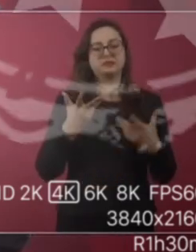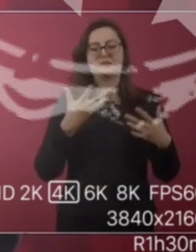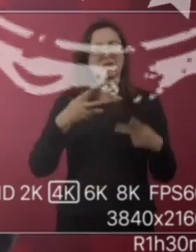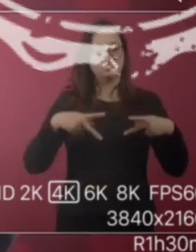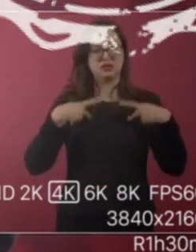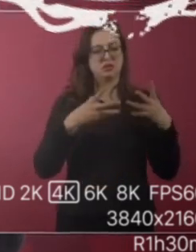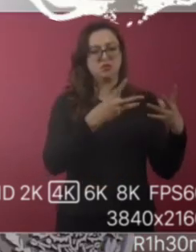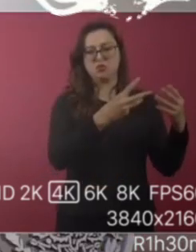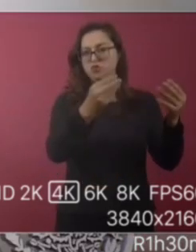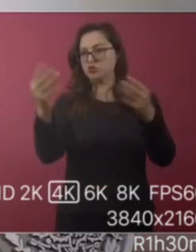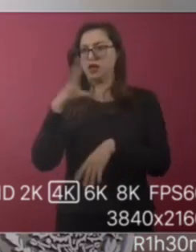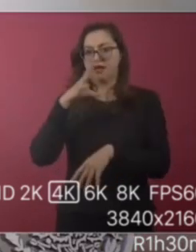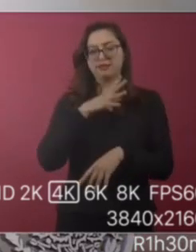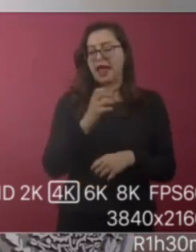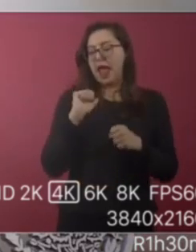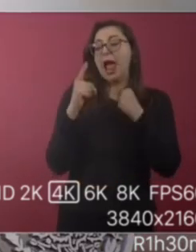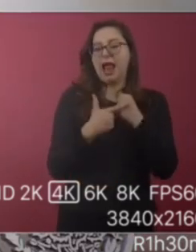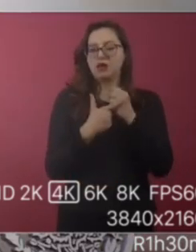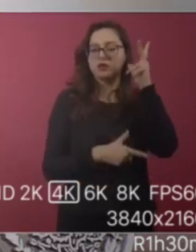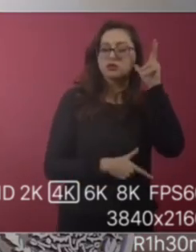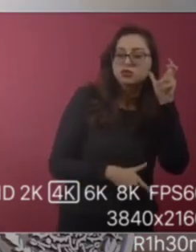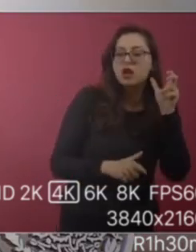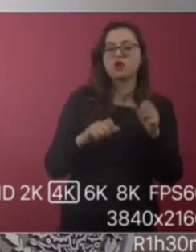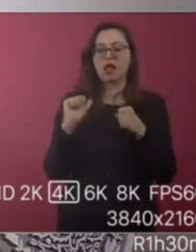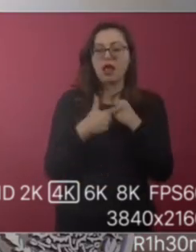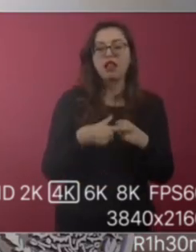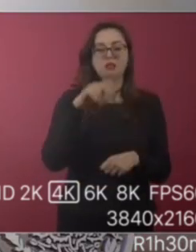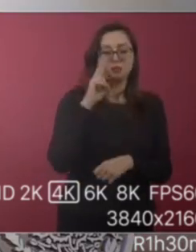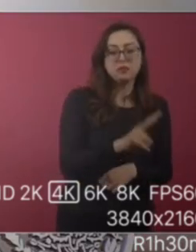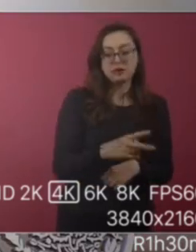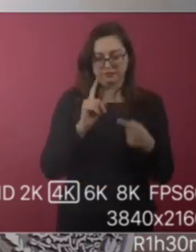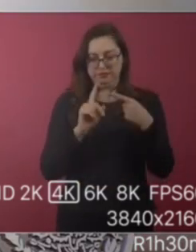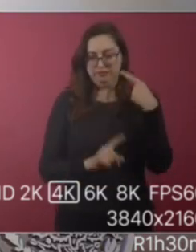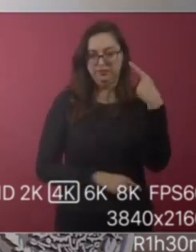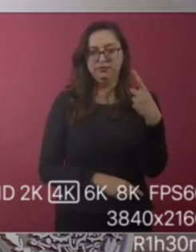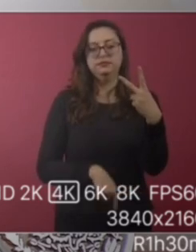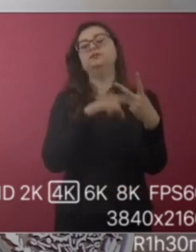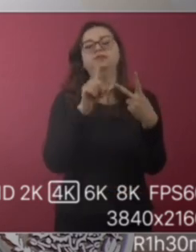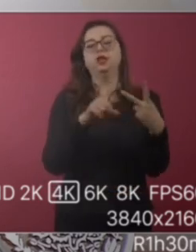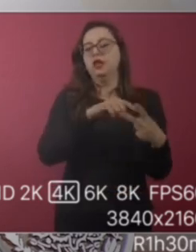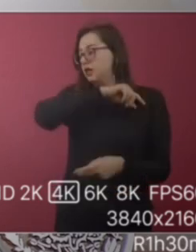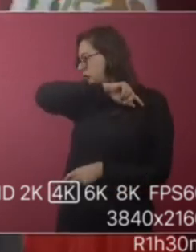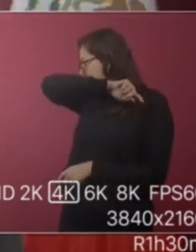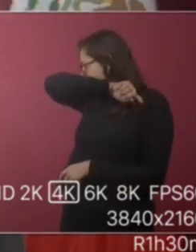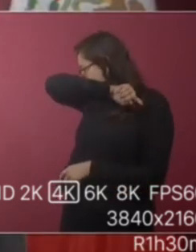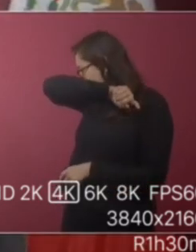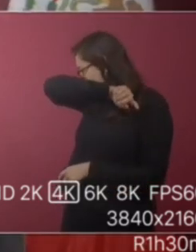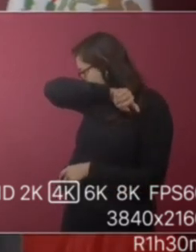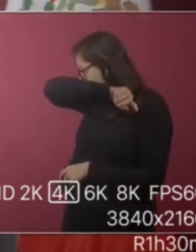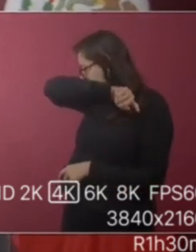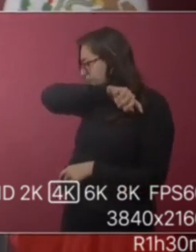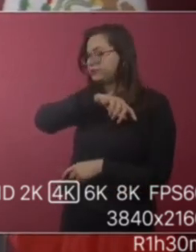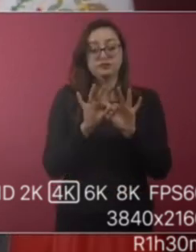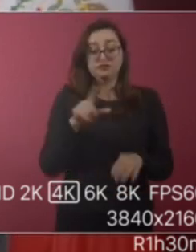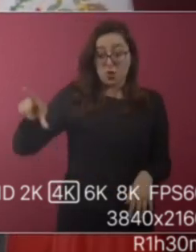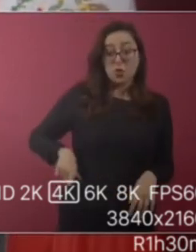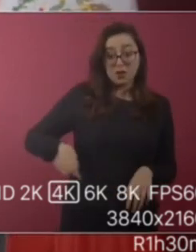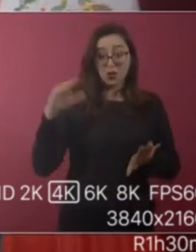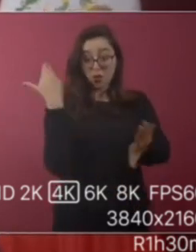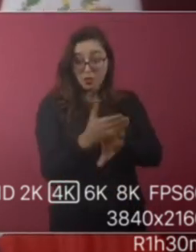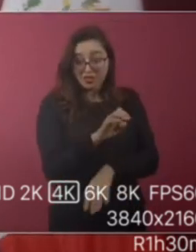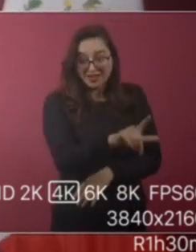Tenemos mucha información que nos llega. Eso es importante, pero lo más importante de todo es que no se trata de un crimen de Estado.